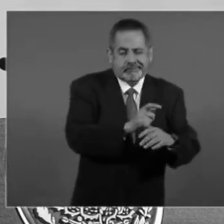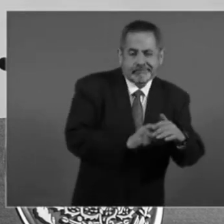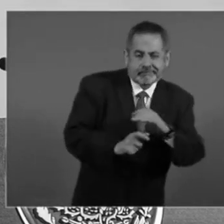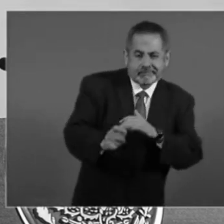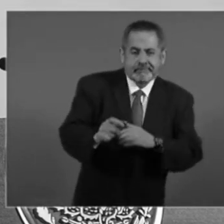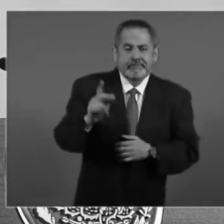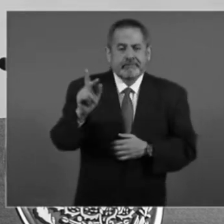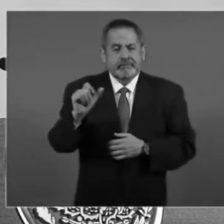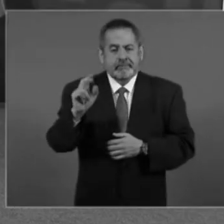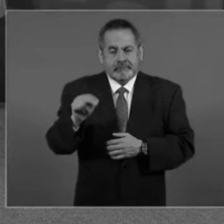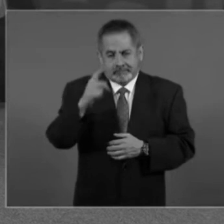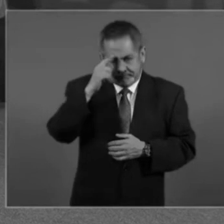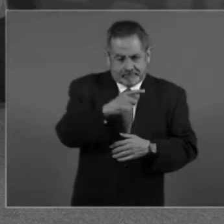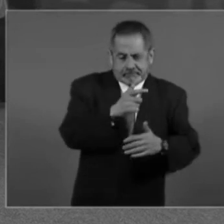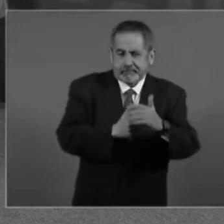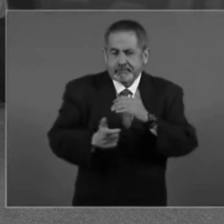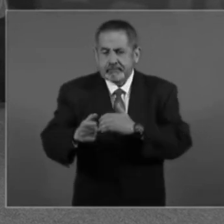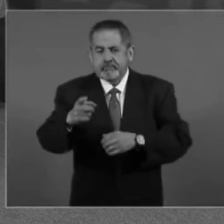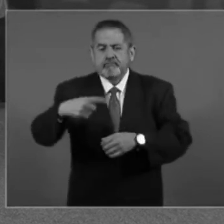panistas para que votaran